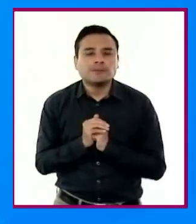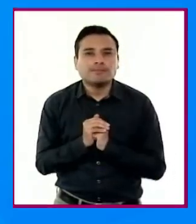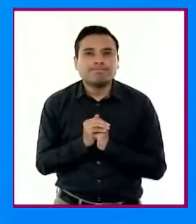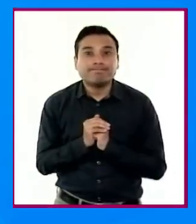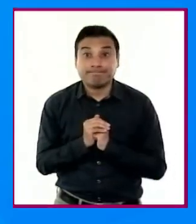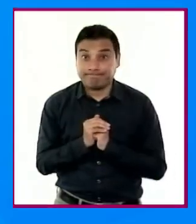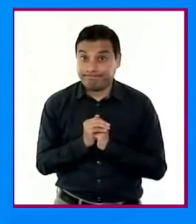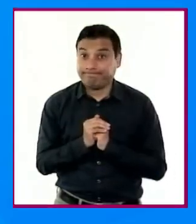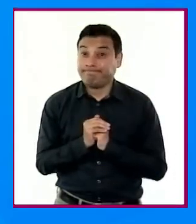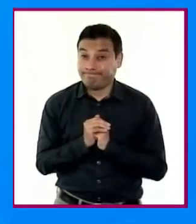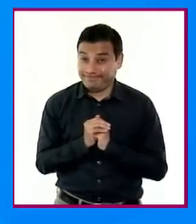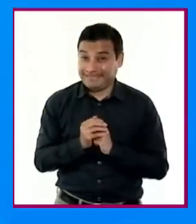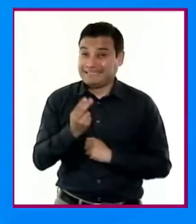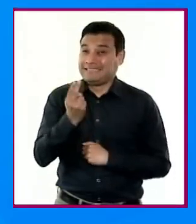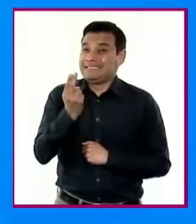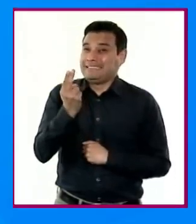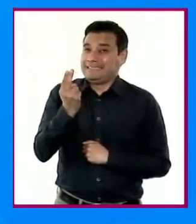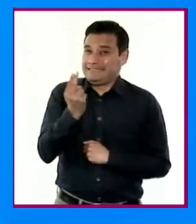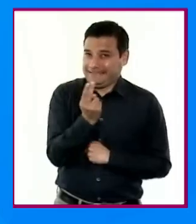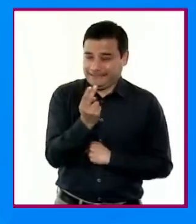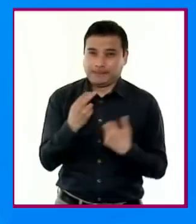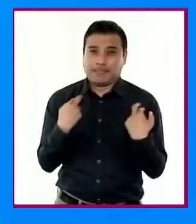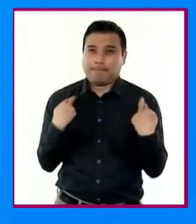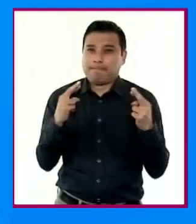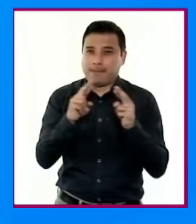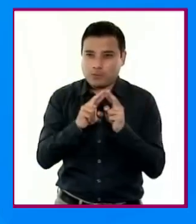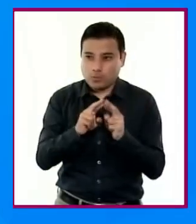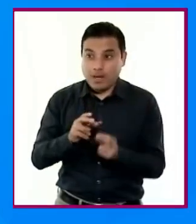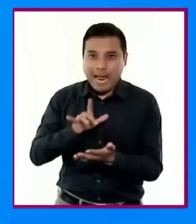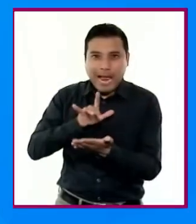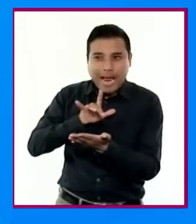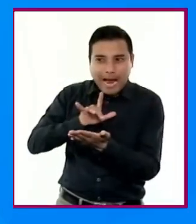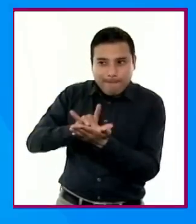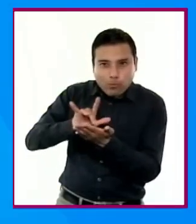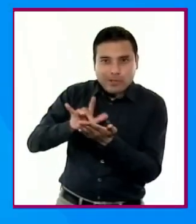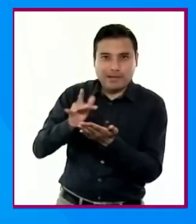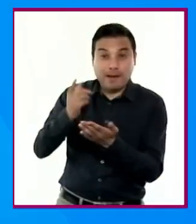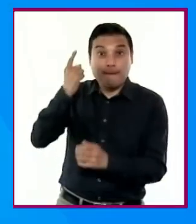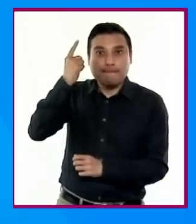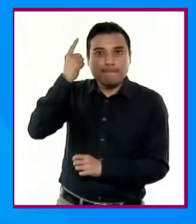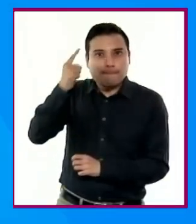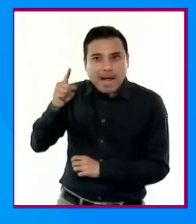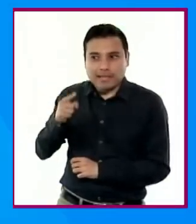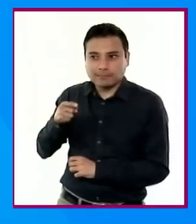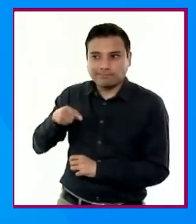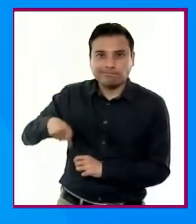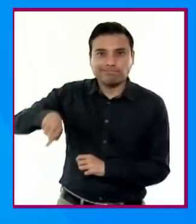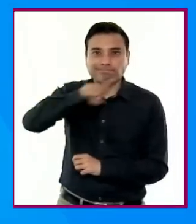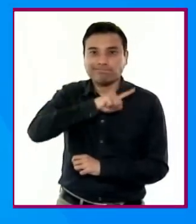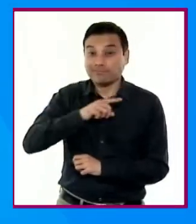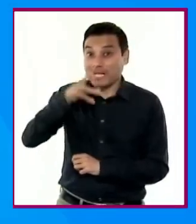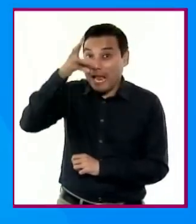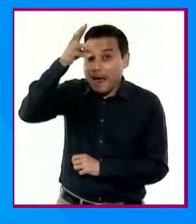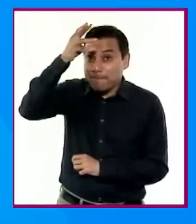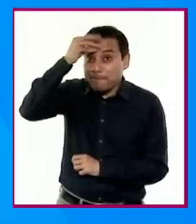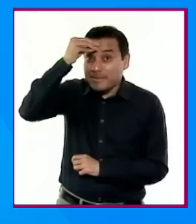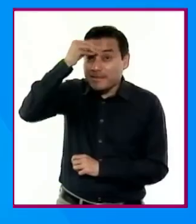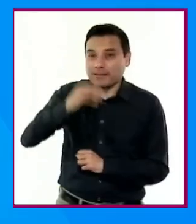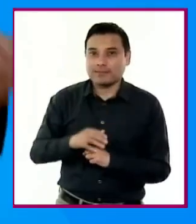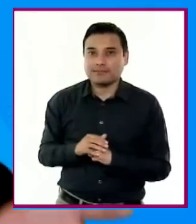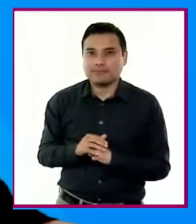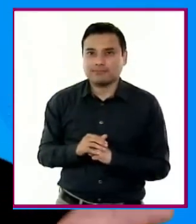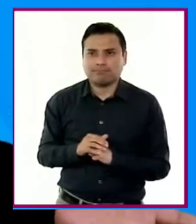intervención docente que propicie ambientes de aprendizaje en los que niñas y niños